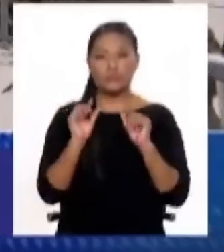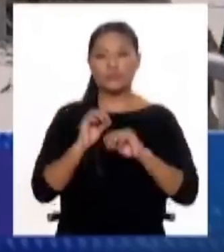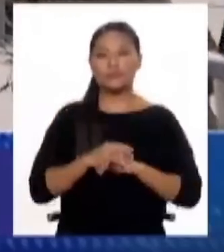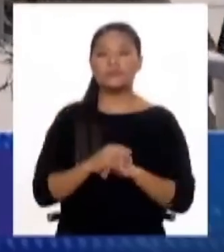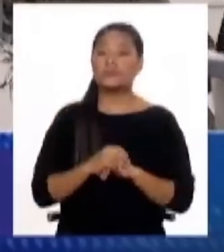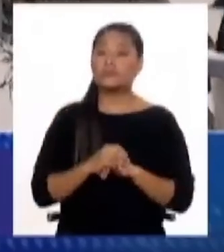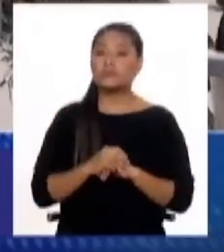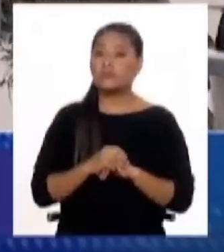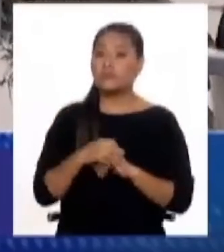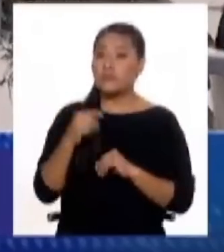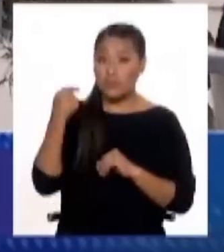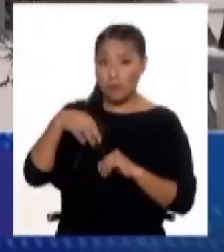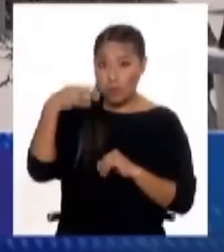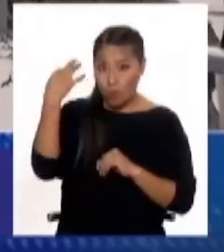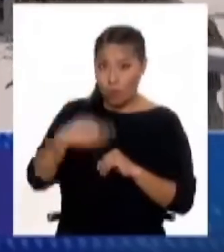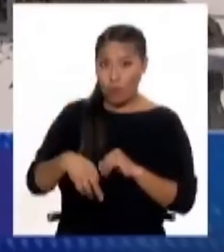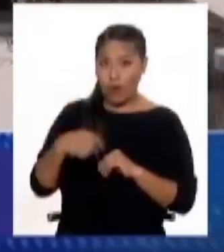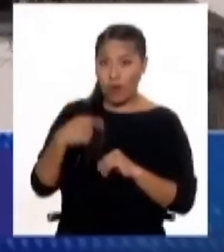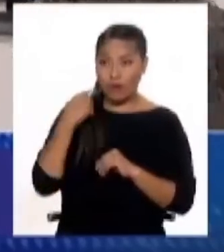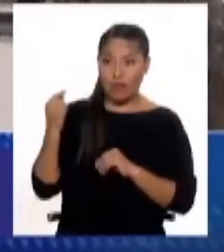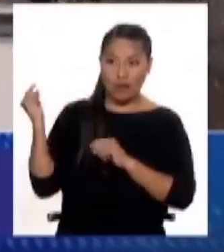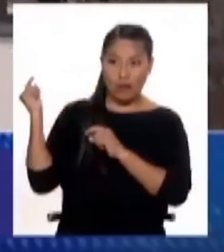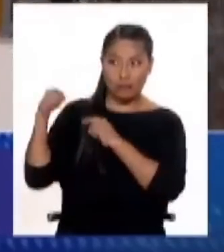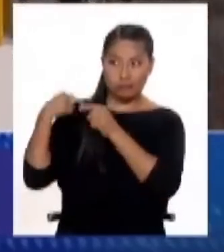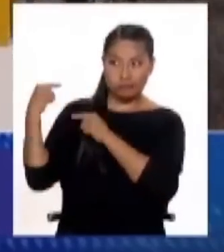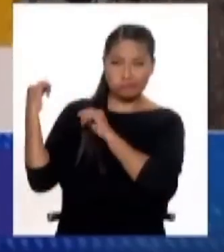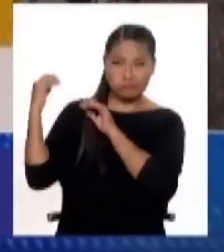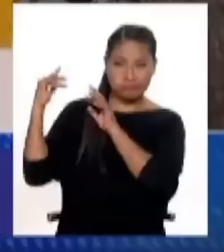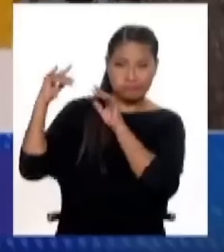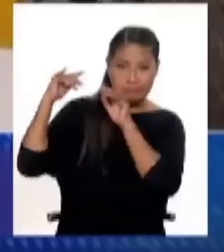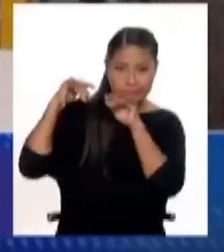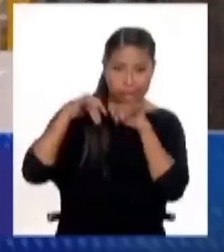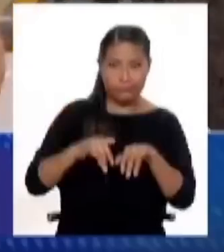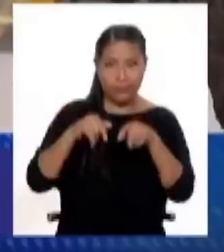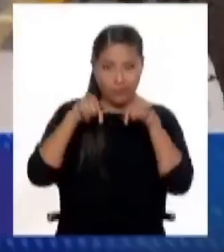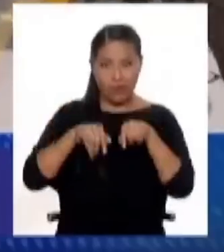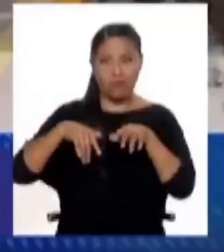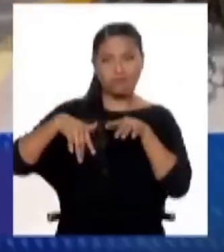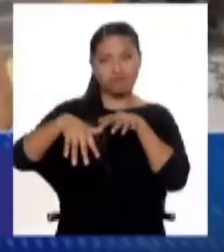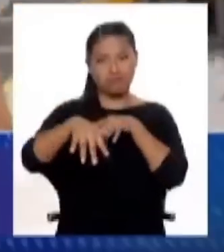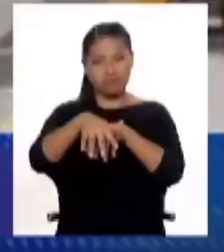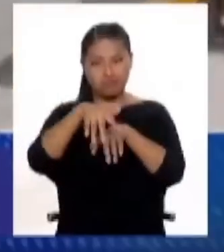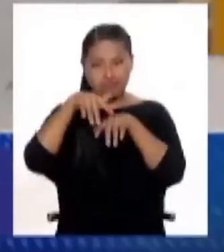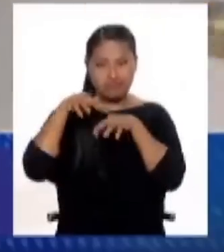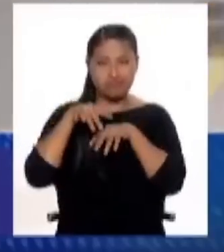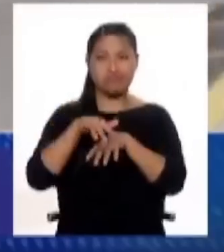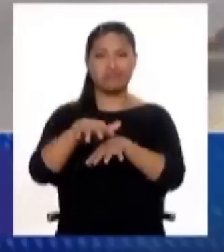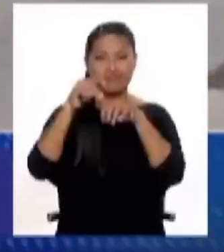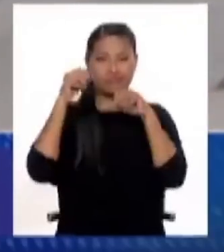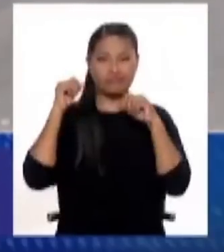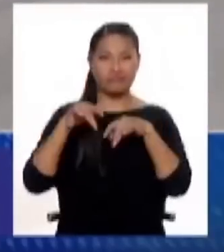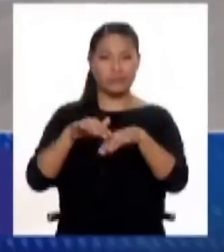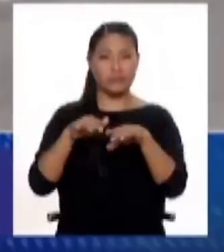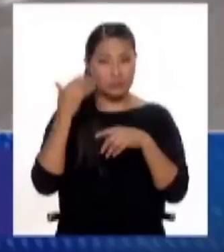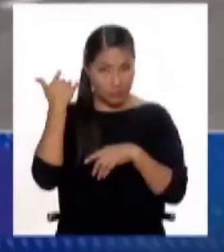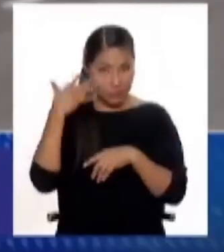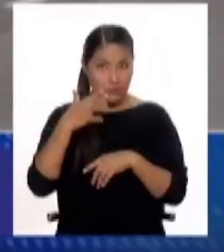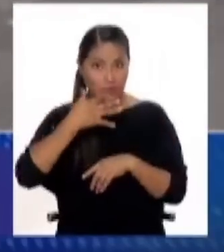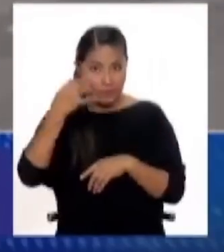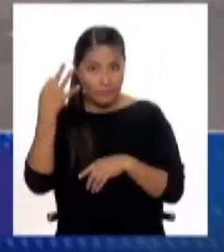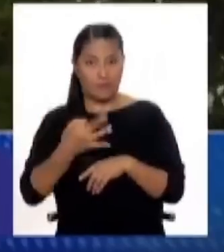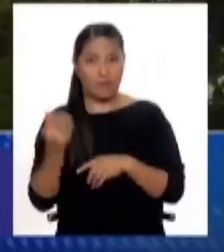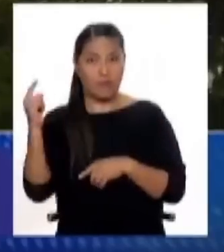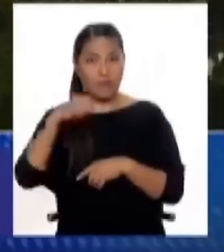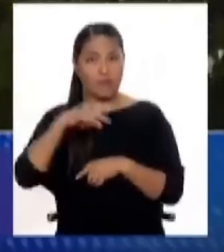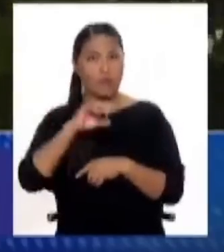y es inminente la llegada del niño global, ¿no es cierto? El fenómeno del niño, porque creo que hoy día ya se hizo una actualización del